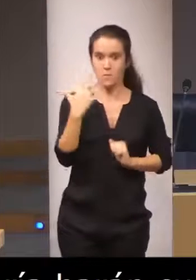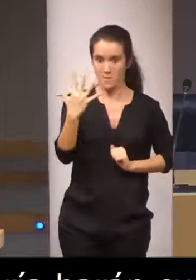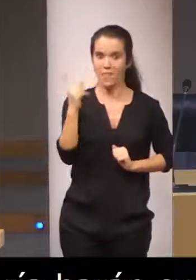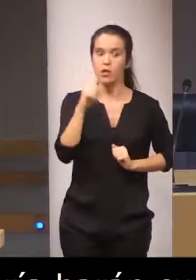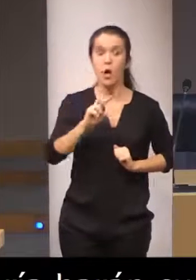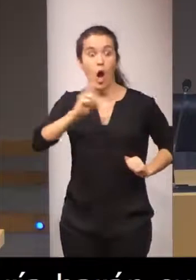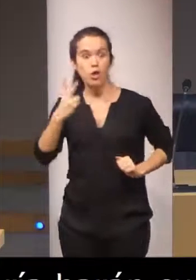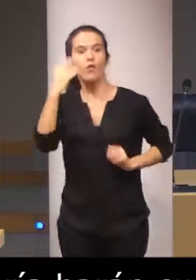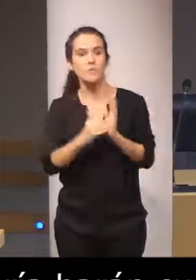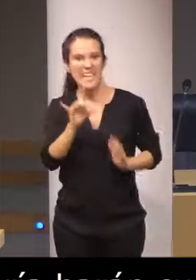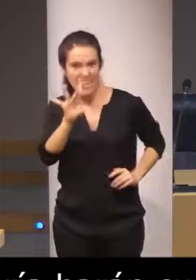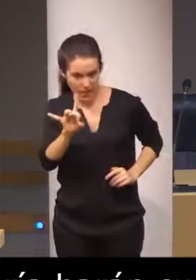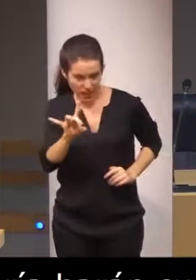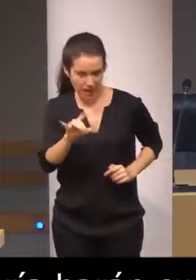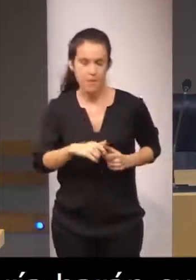de 2015